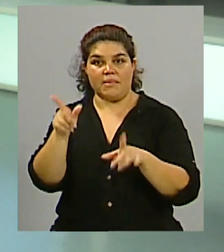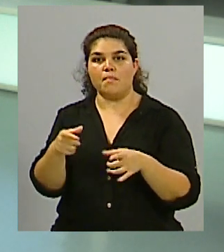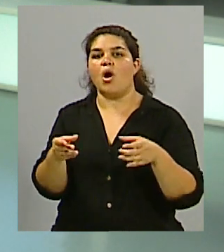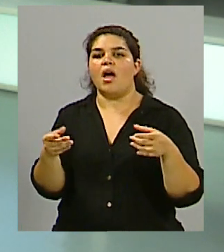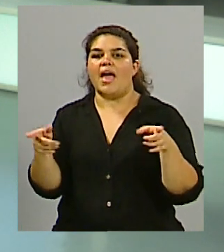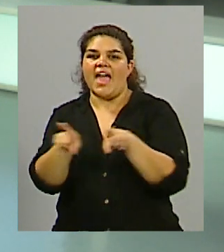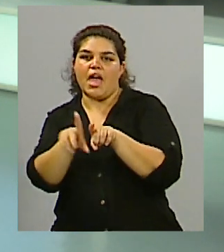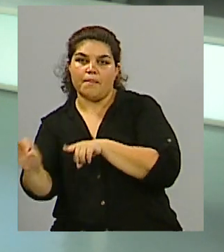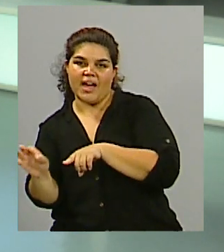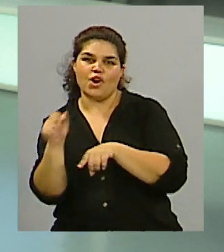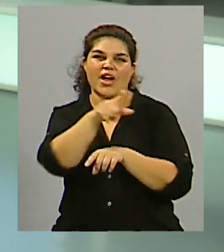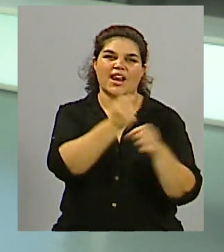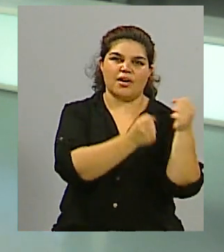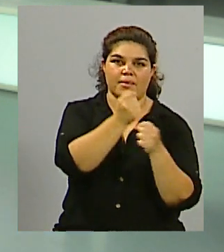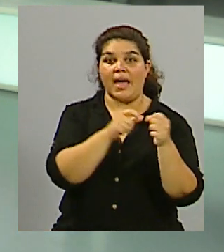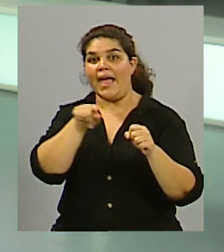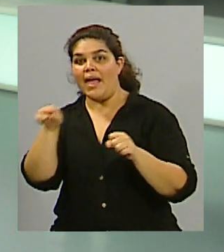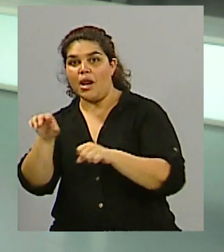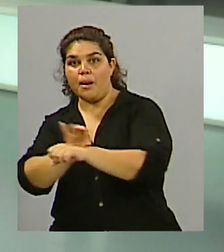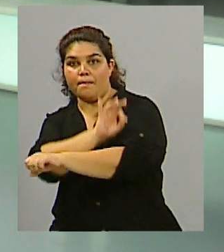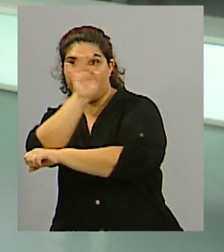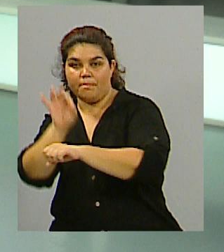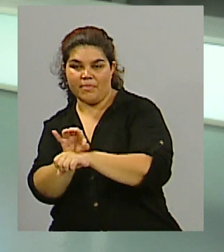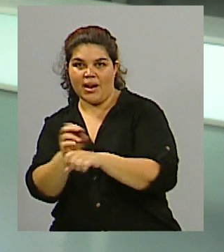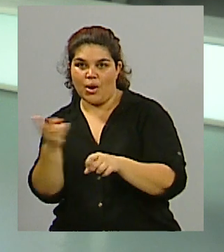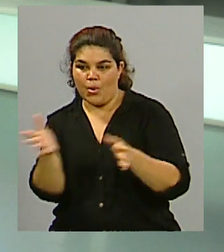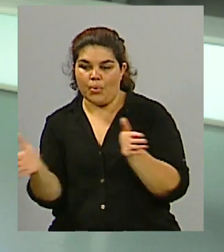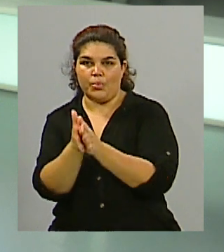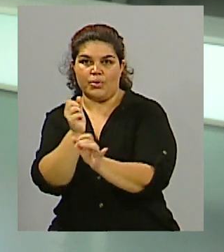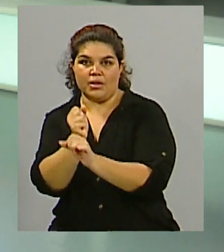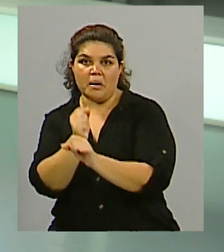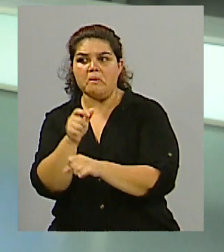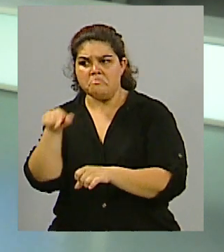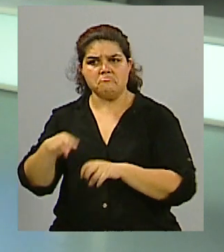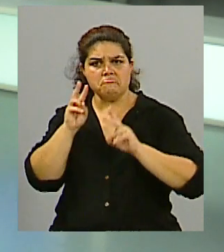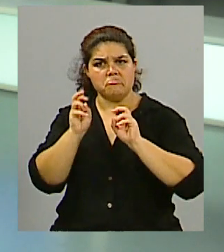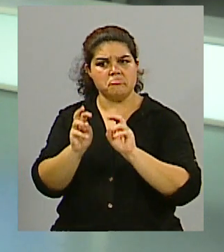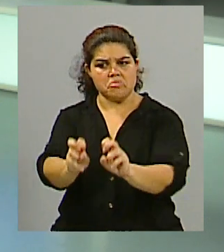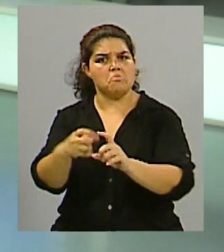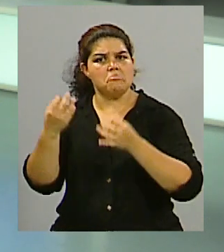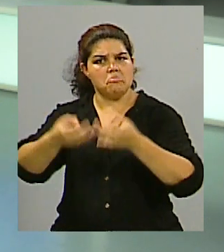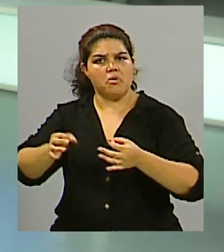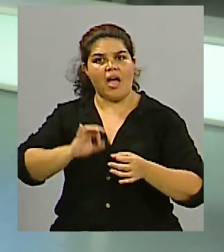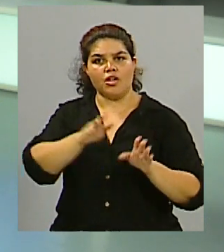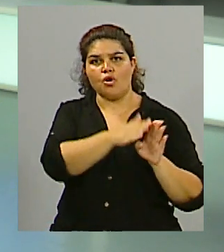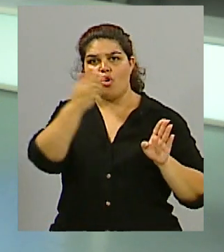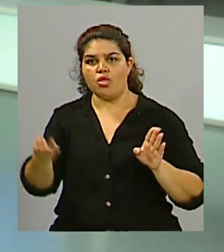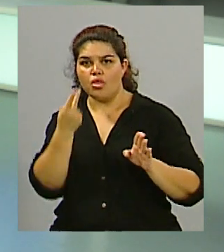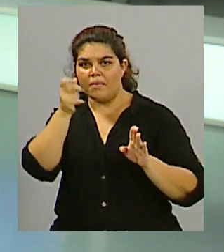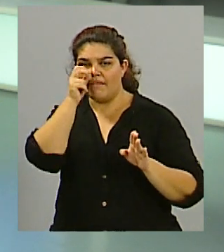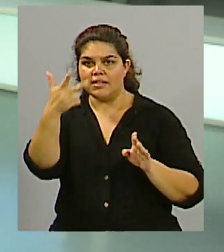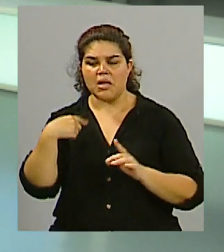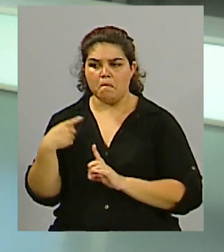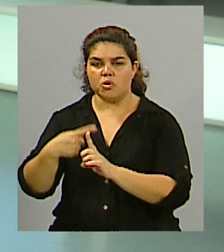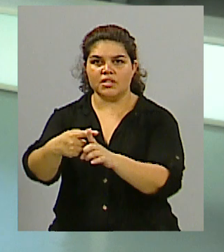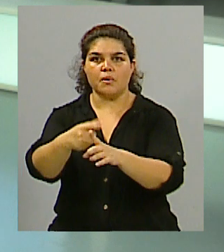este estudio con, bueno, con un muy buen balance, lo dijo él desde 2023, han tenido mucho trabajo, ha crecido el staff de la